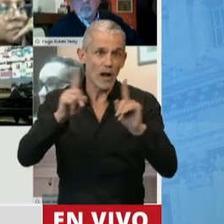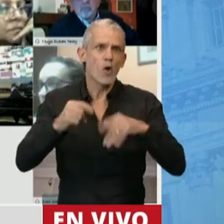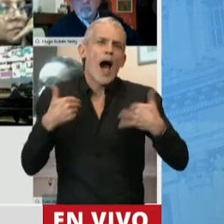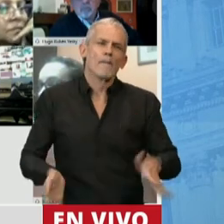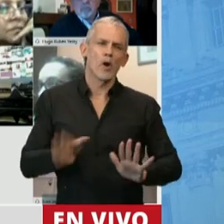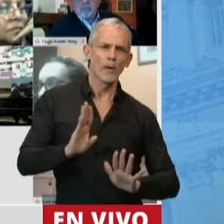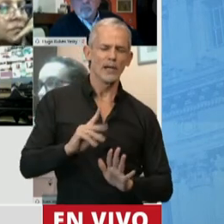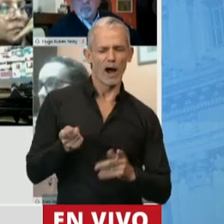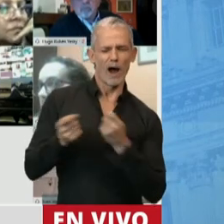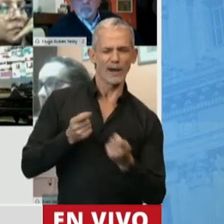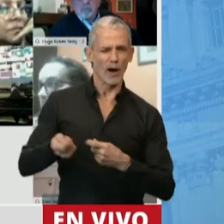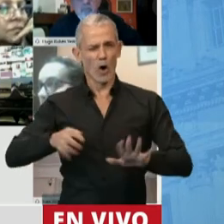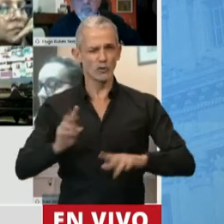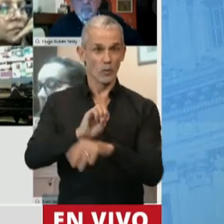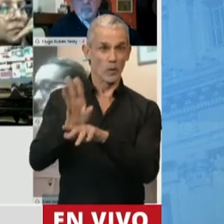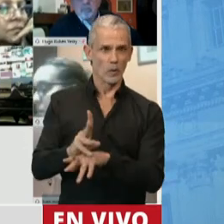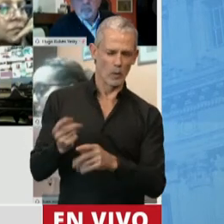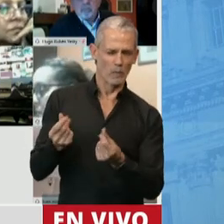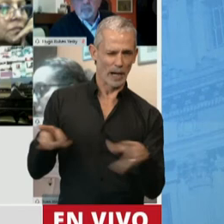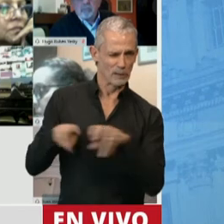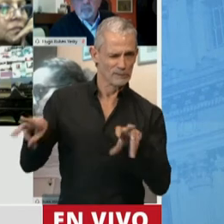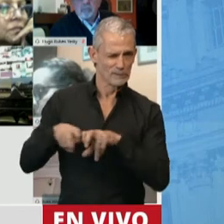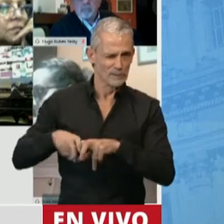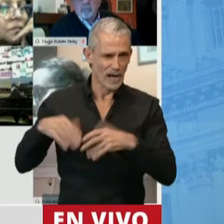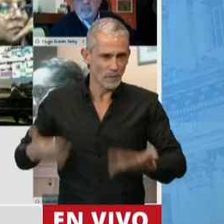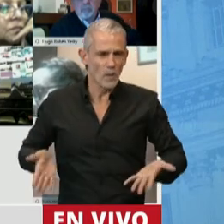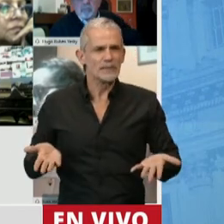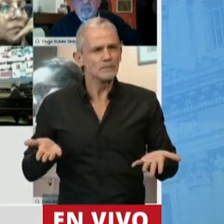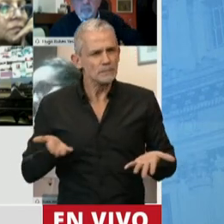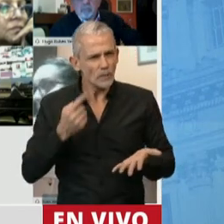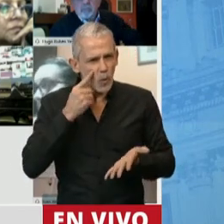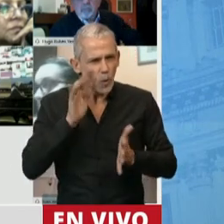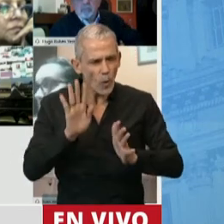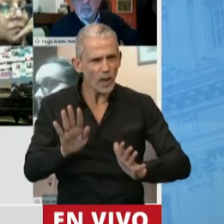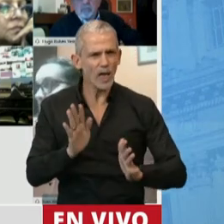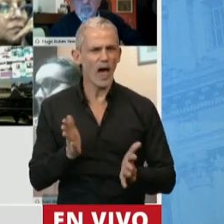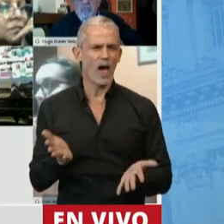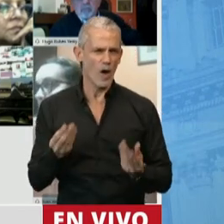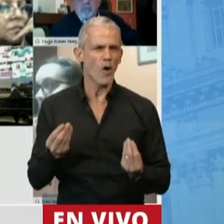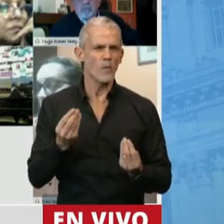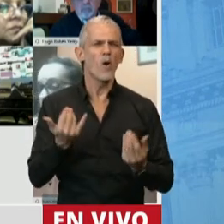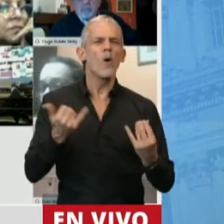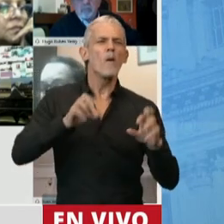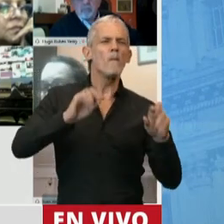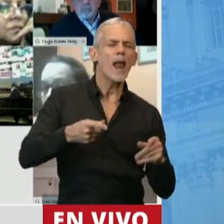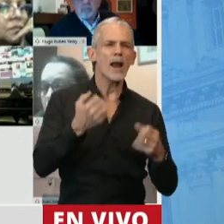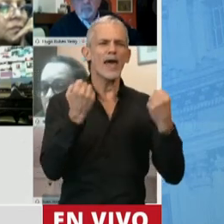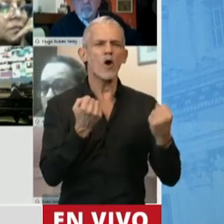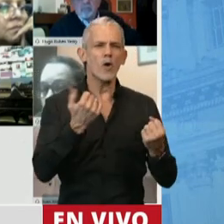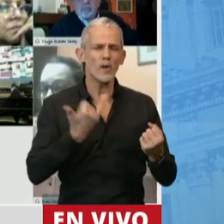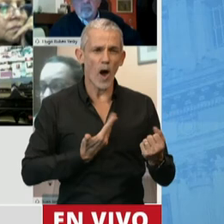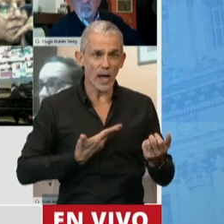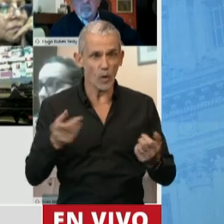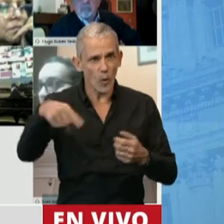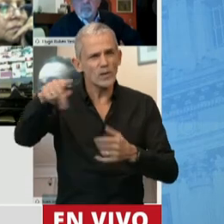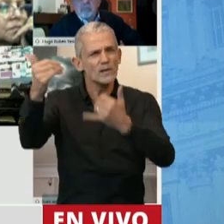se aprovechan y hacen una bandera de la pandemia. Entonces, ¿cómo nos van a decir que no hay política económica? Ustedes sí